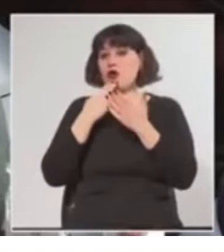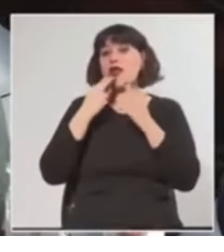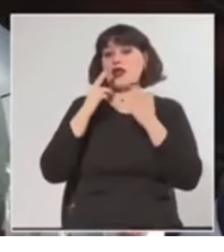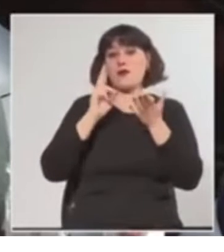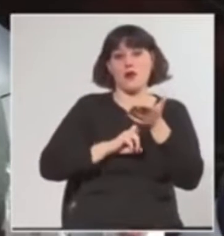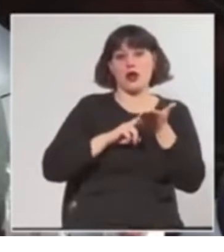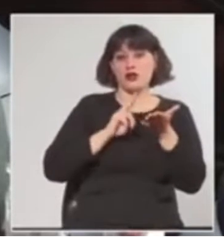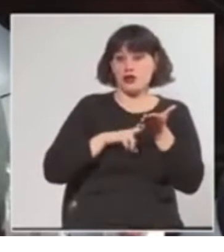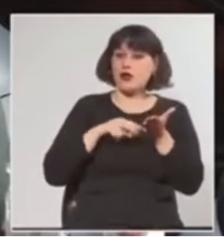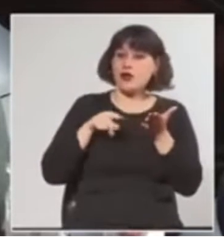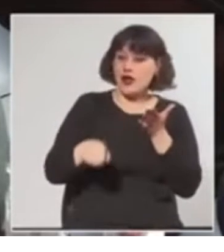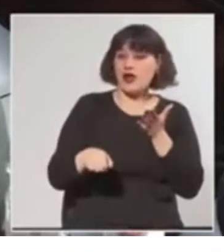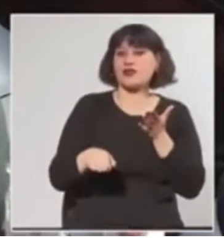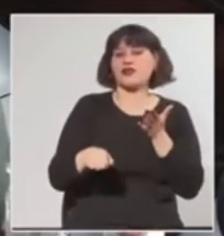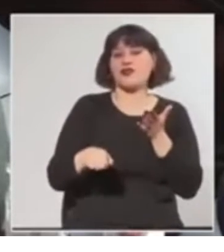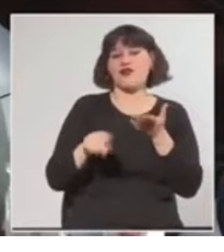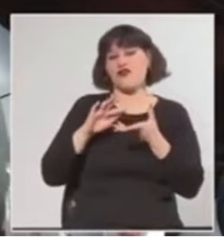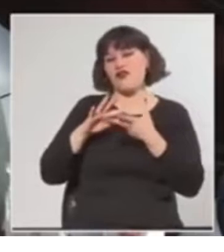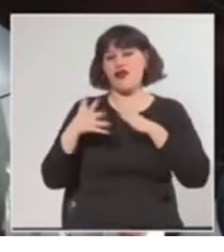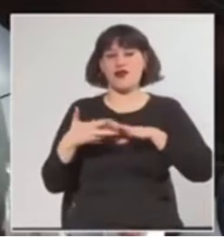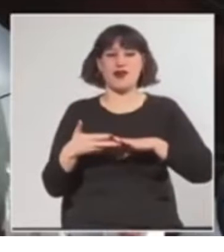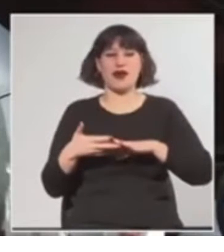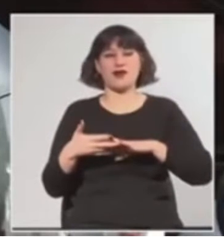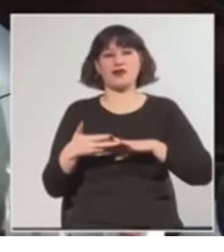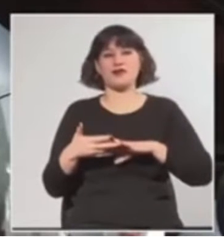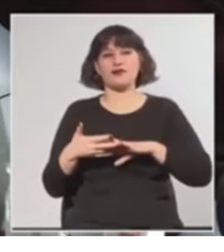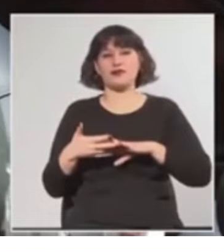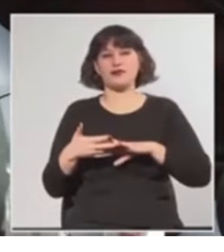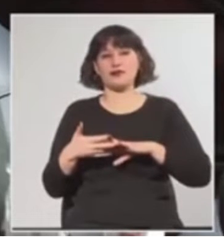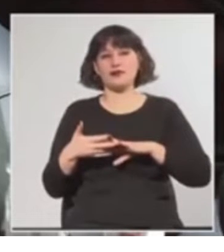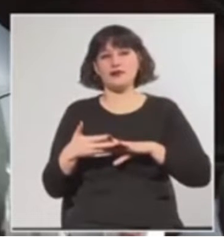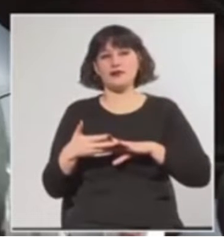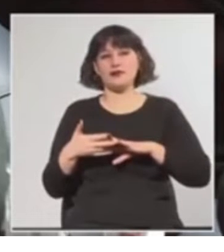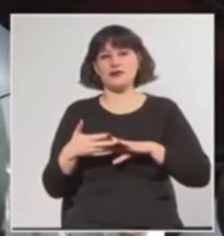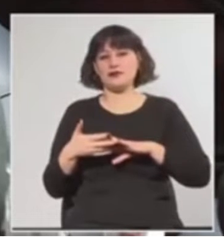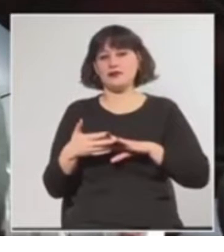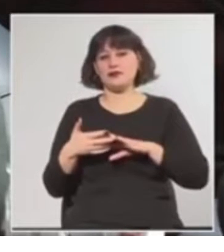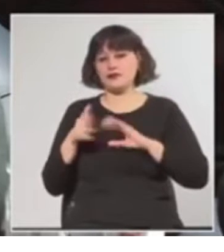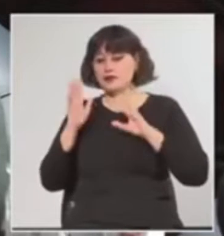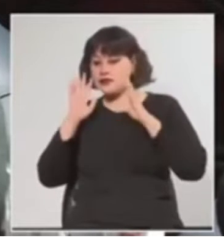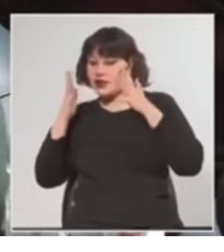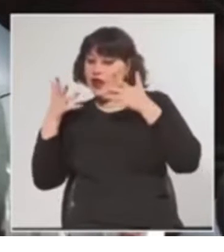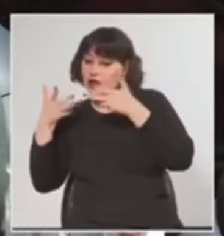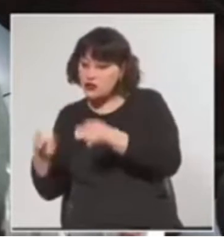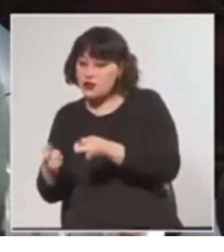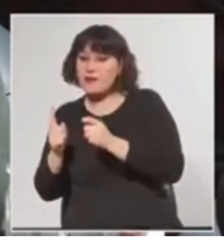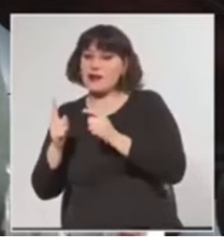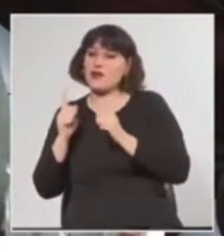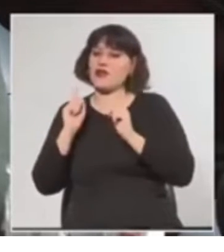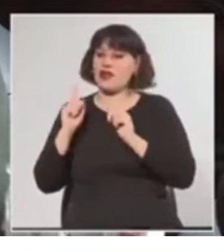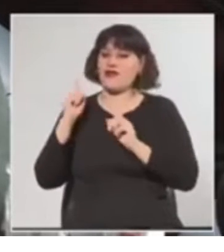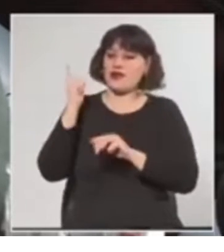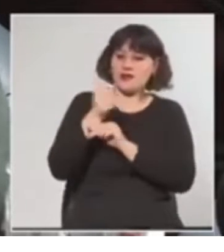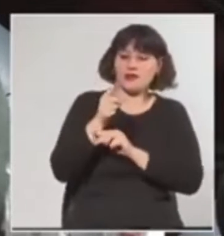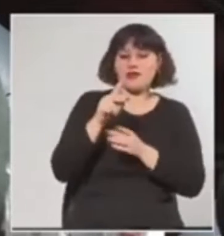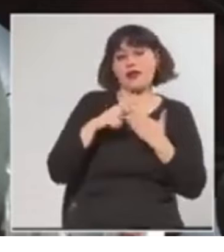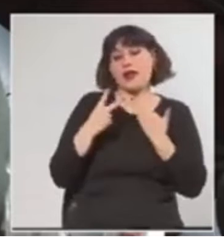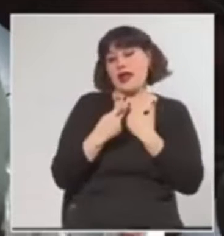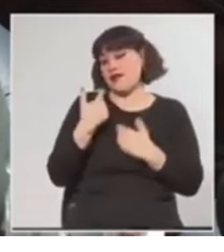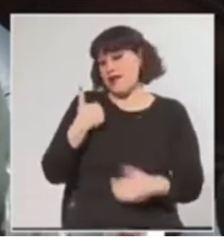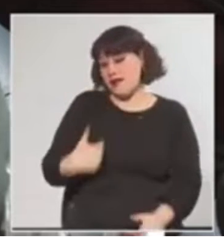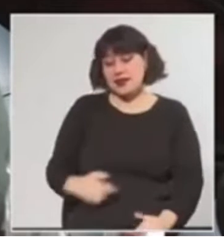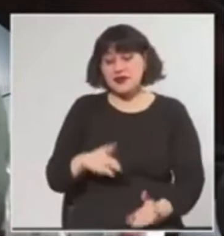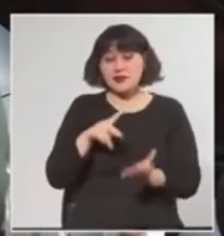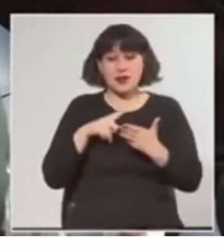sería quizás una de las atenciones diferenciales que deberíamos tener, entre otras cosas que menciona el proyecto. Lamentablemente ese